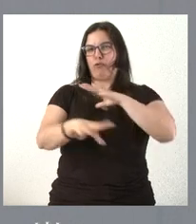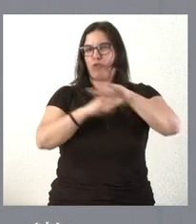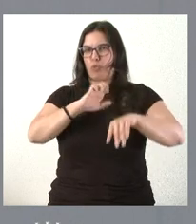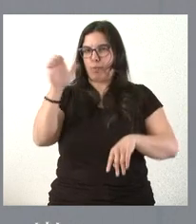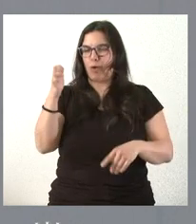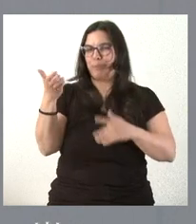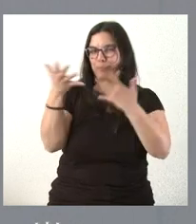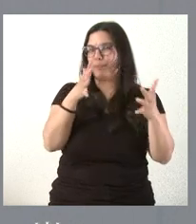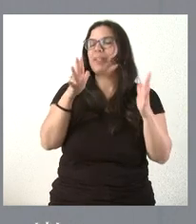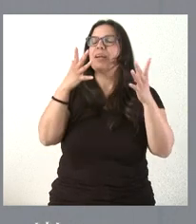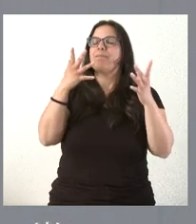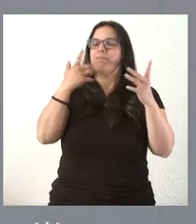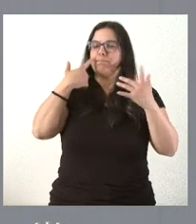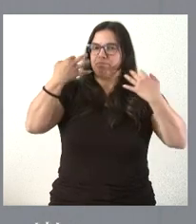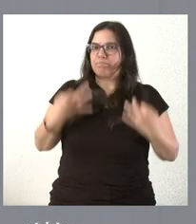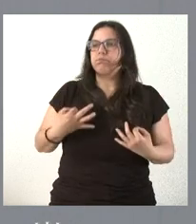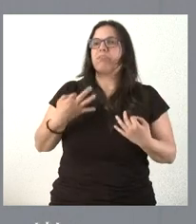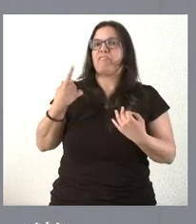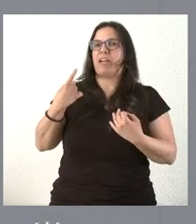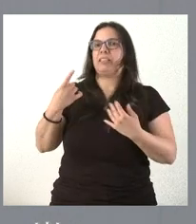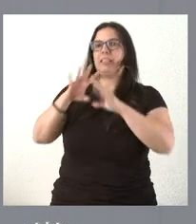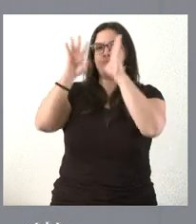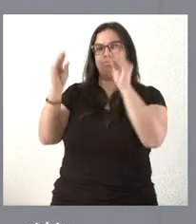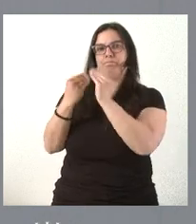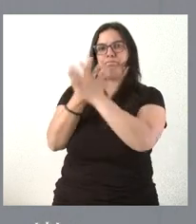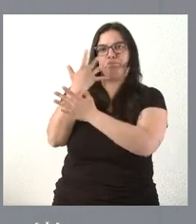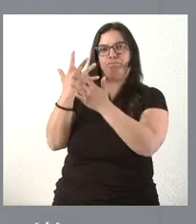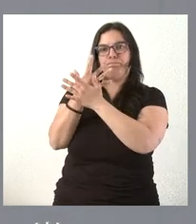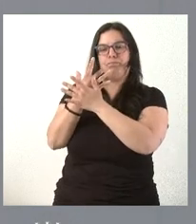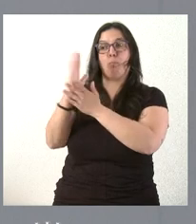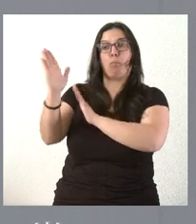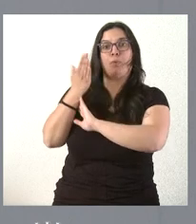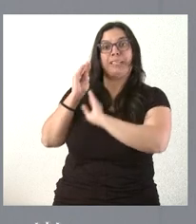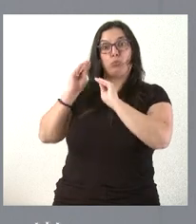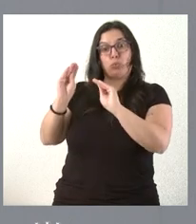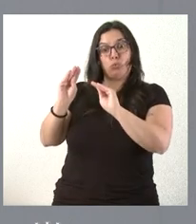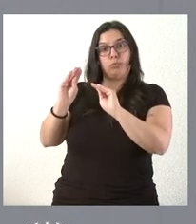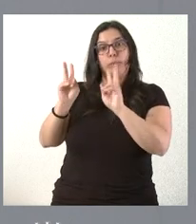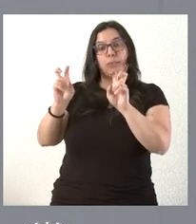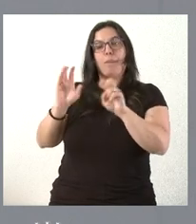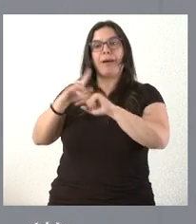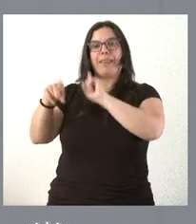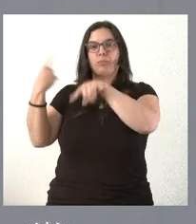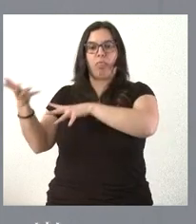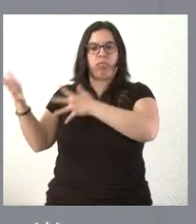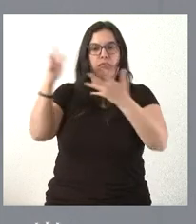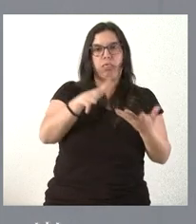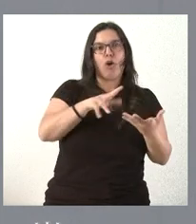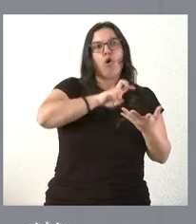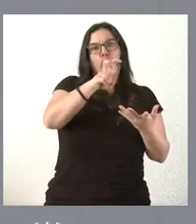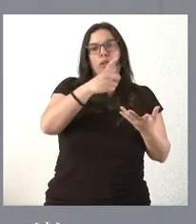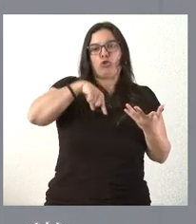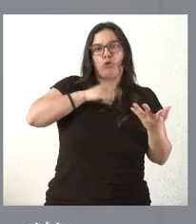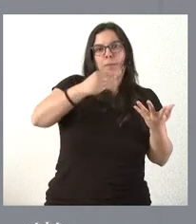vamos a conocer en qué quedan todas estas visiones y propuestas iniciales para encajar cuáles son otras vías